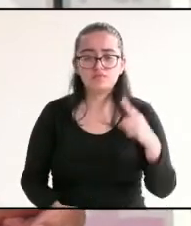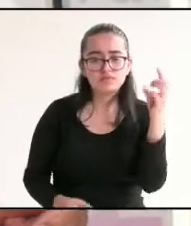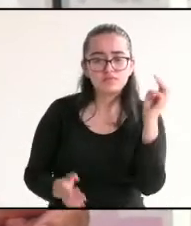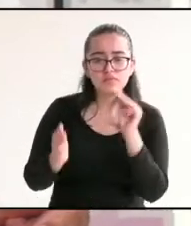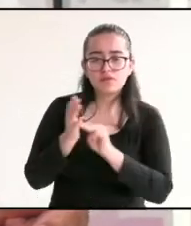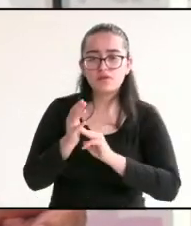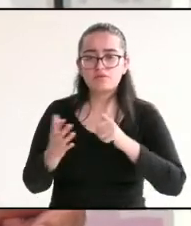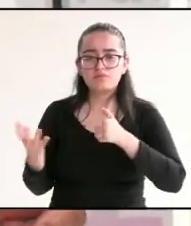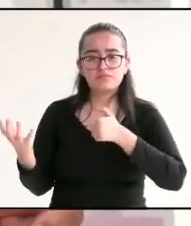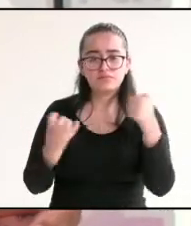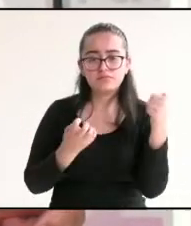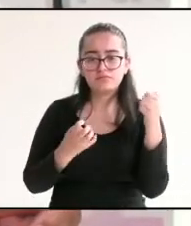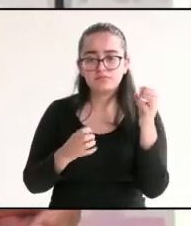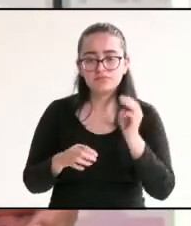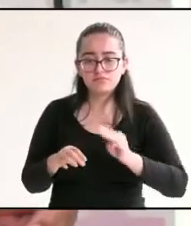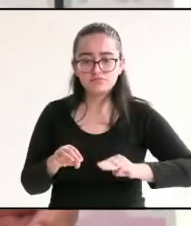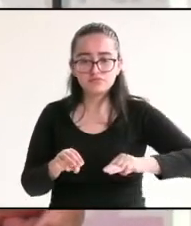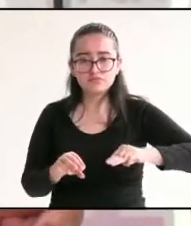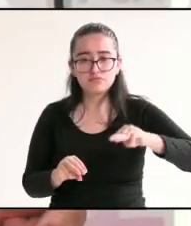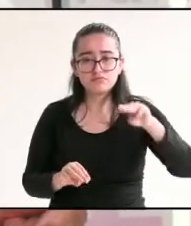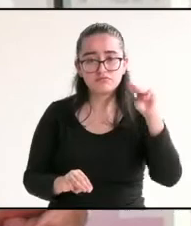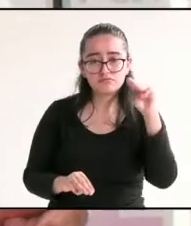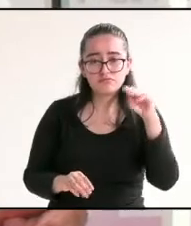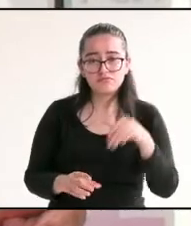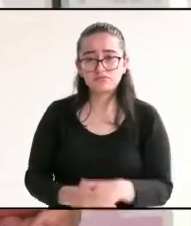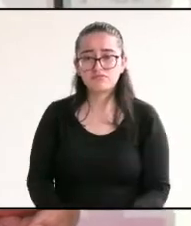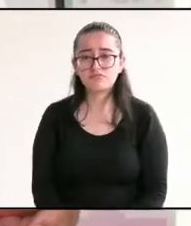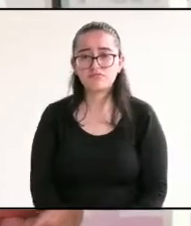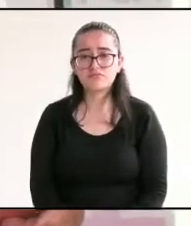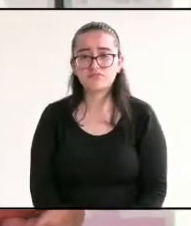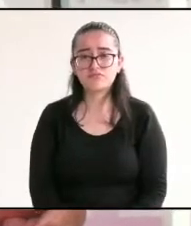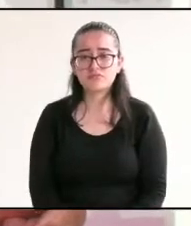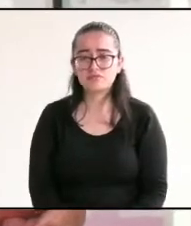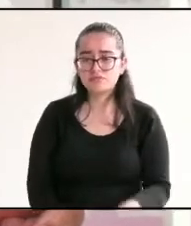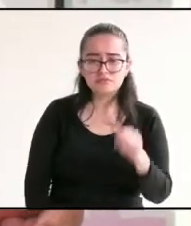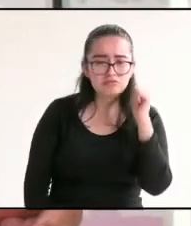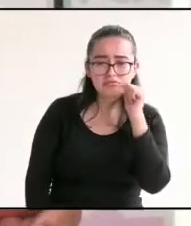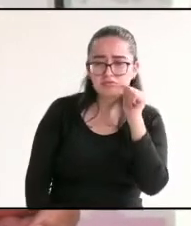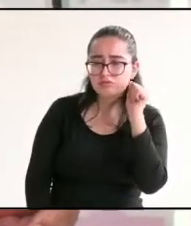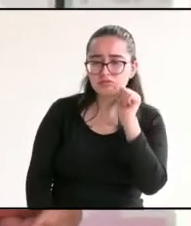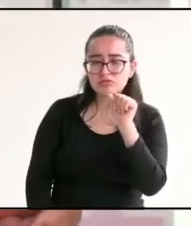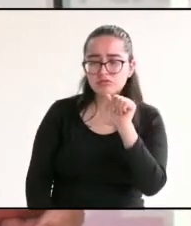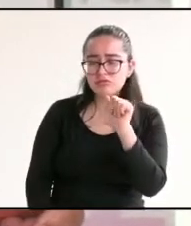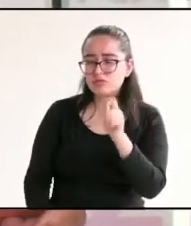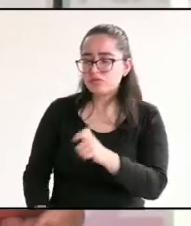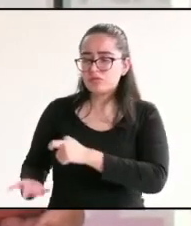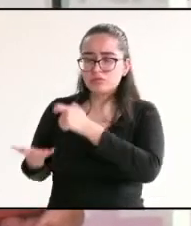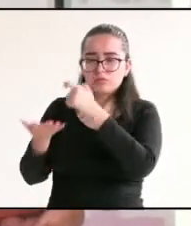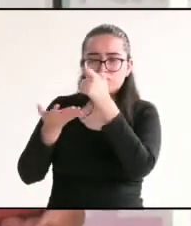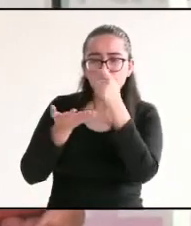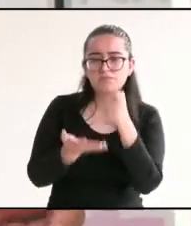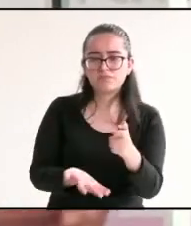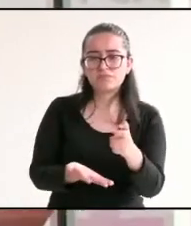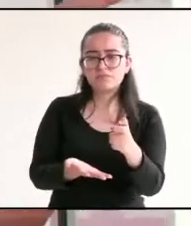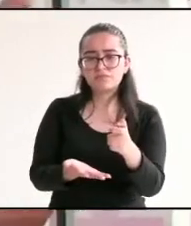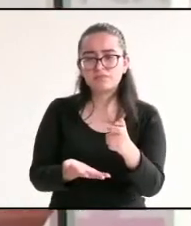metros que solita se iría en pura gravedad sin estar utilizando ni los recursos de